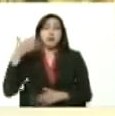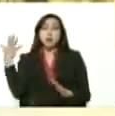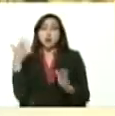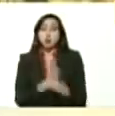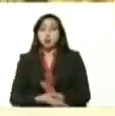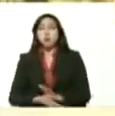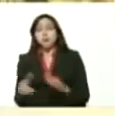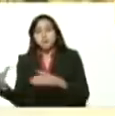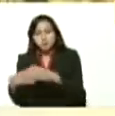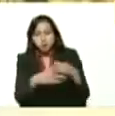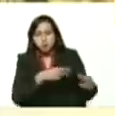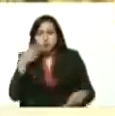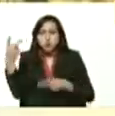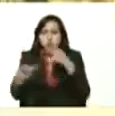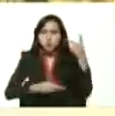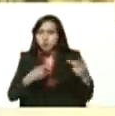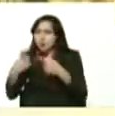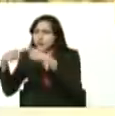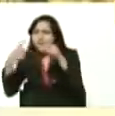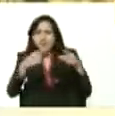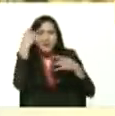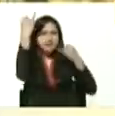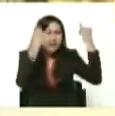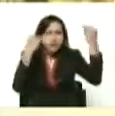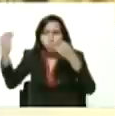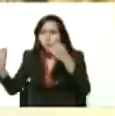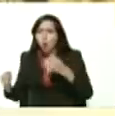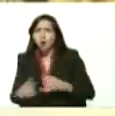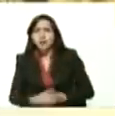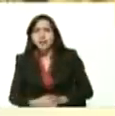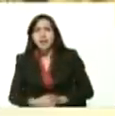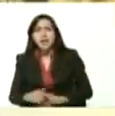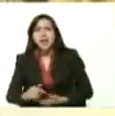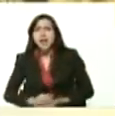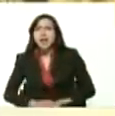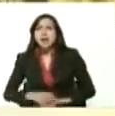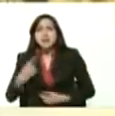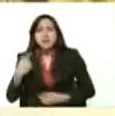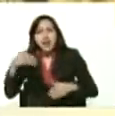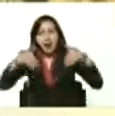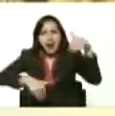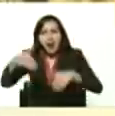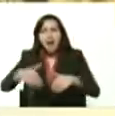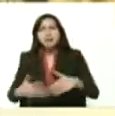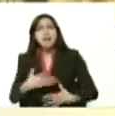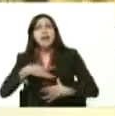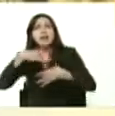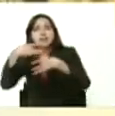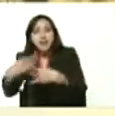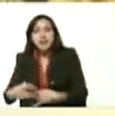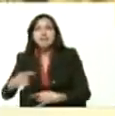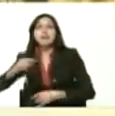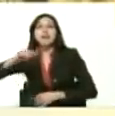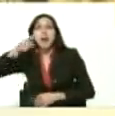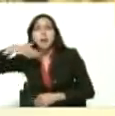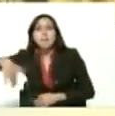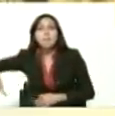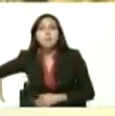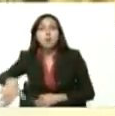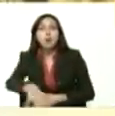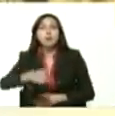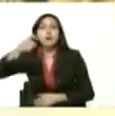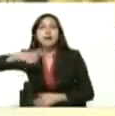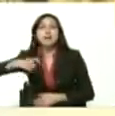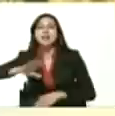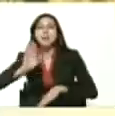partidos políticos de diferencias ideológicas de asuntos electorales están los intereses del país porque Venezuela